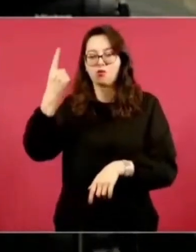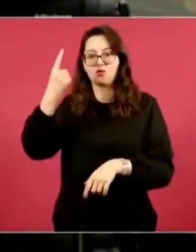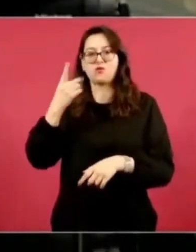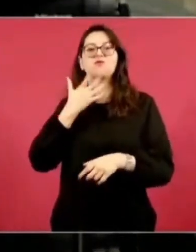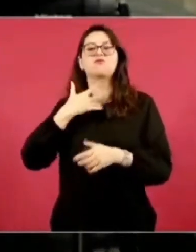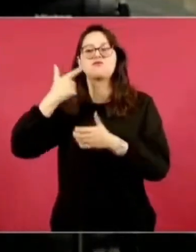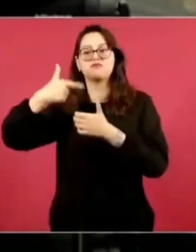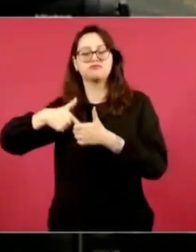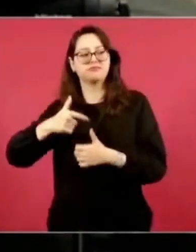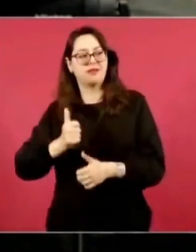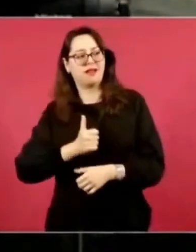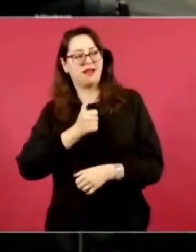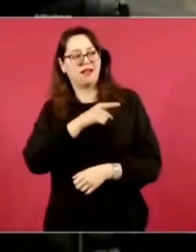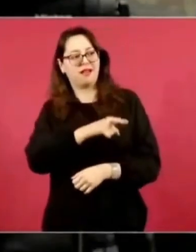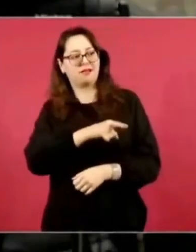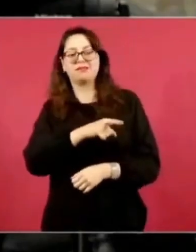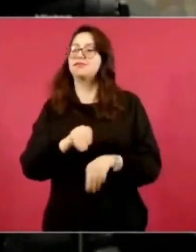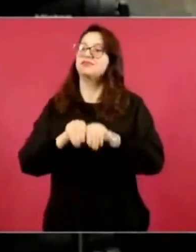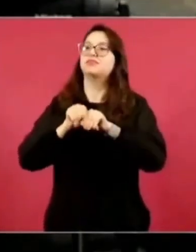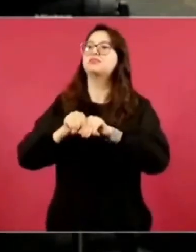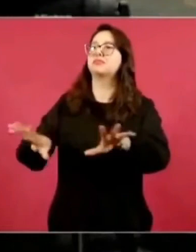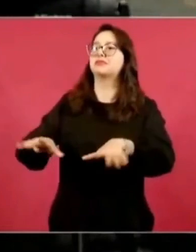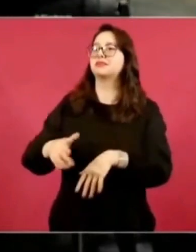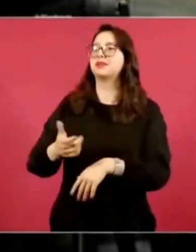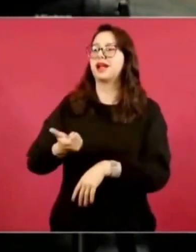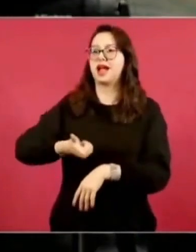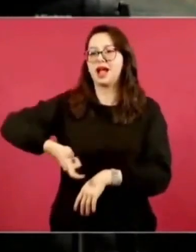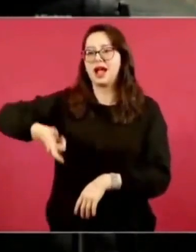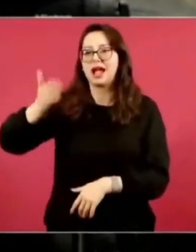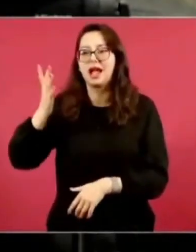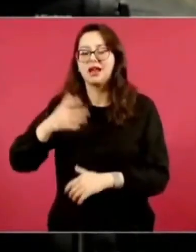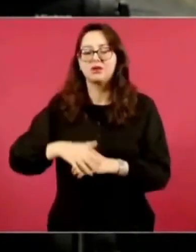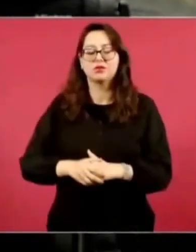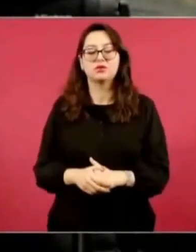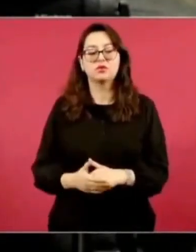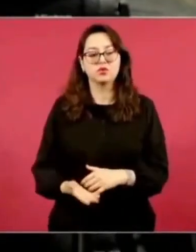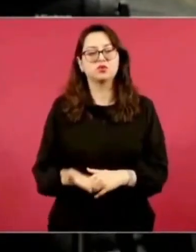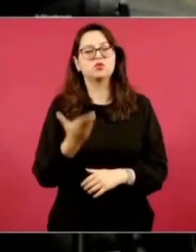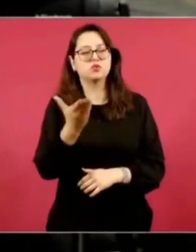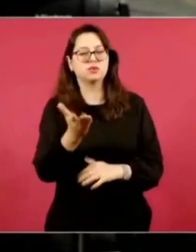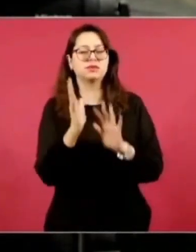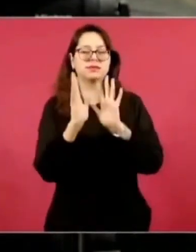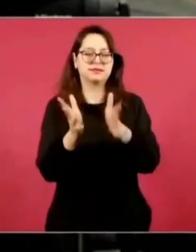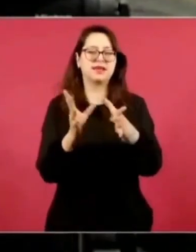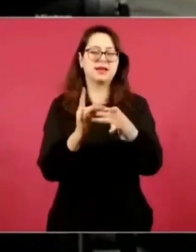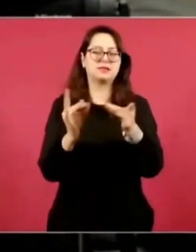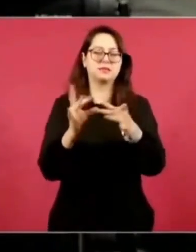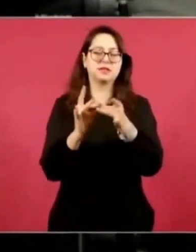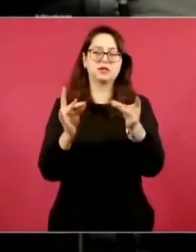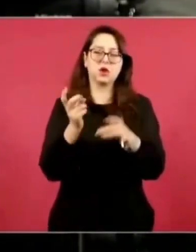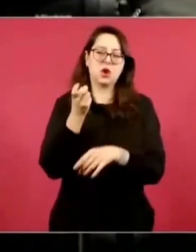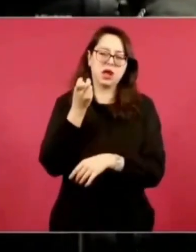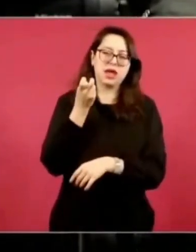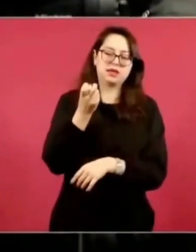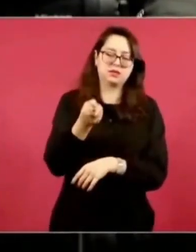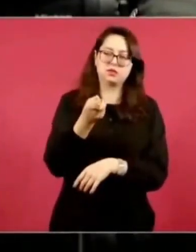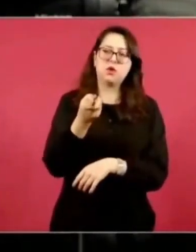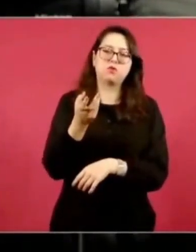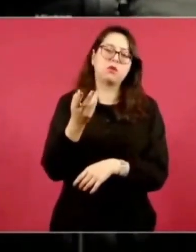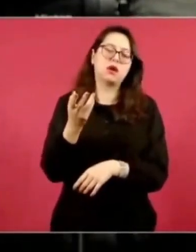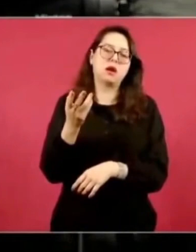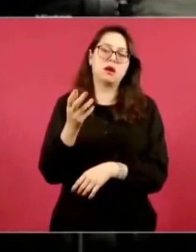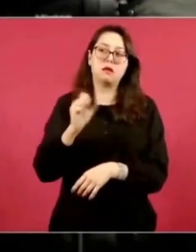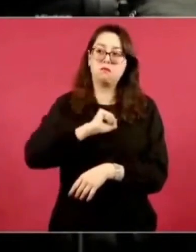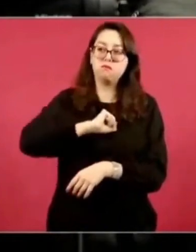país. Usted ya aclaró y exhibió que se buscó engañar al pueblo con este tema, pero ¿se investigaría a este tipo de